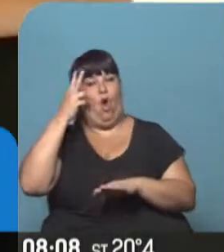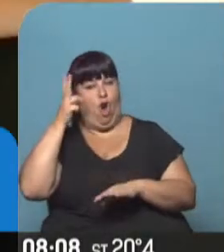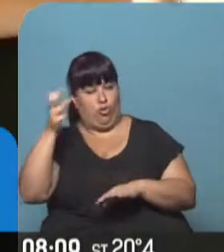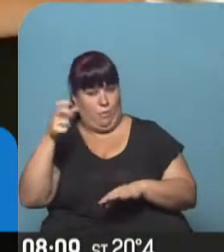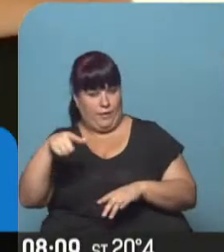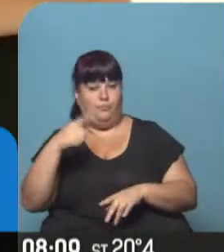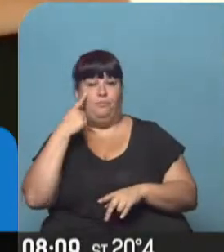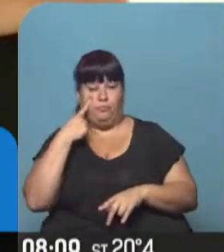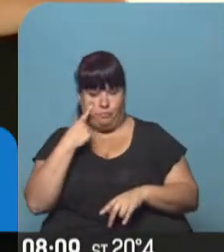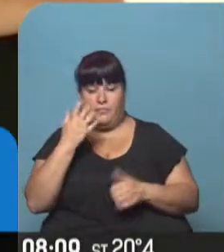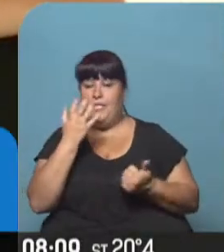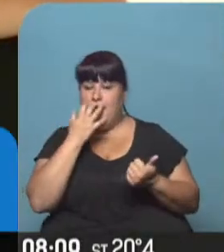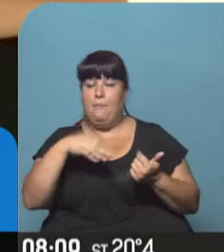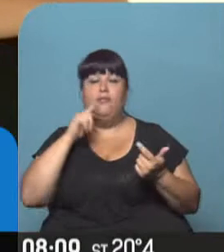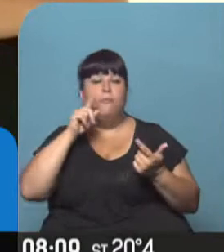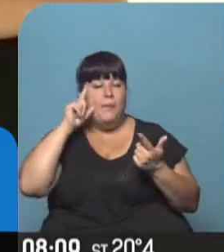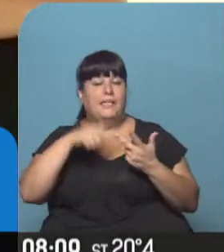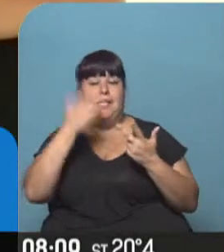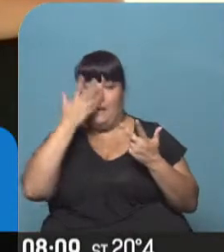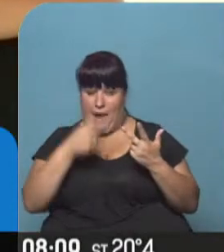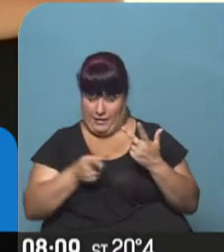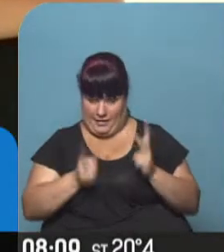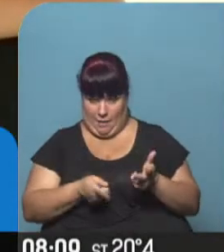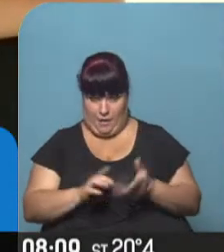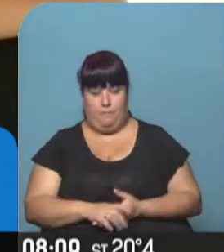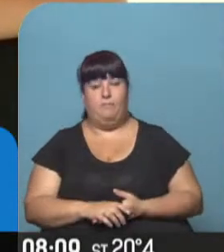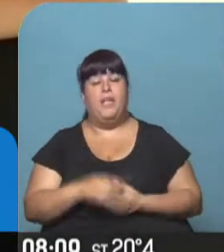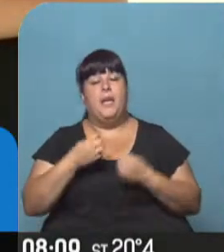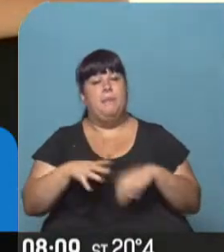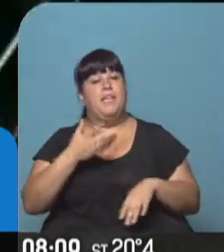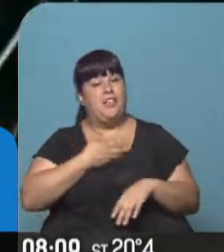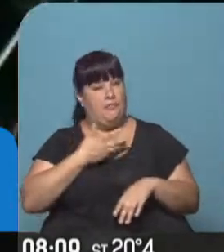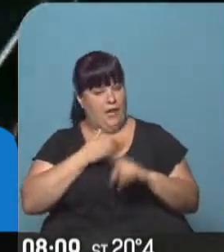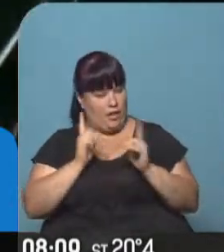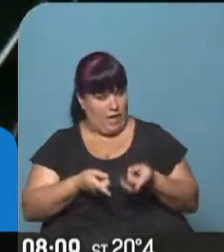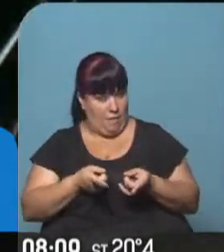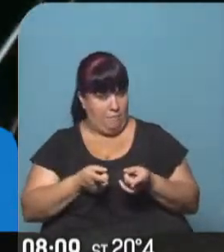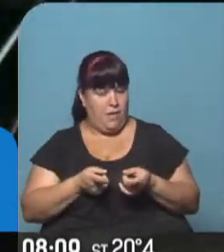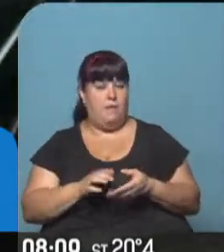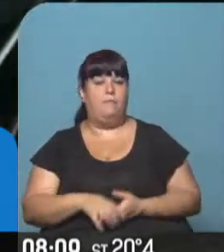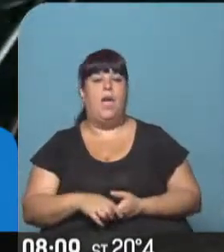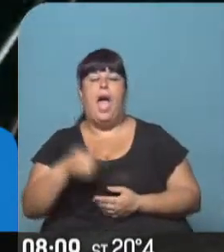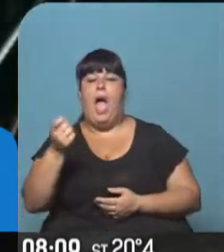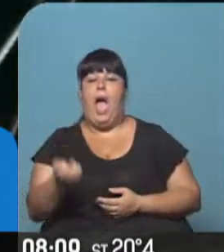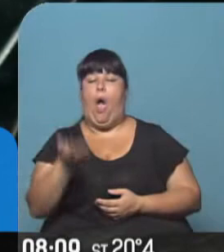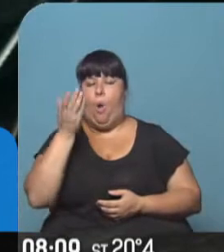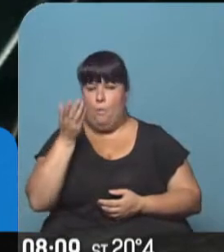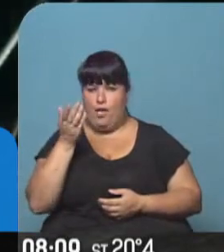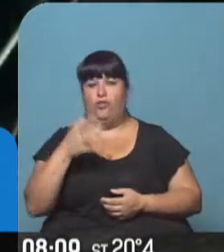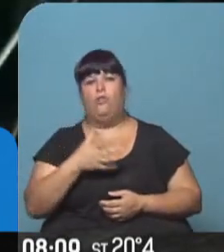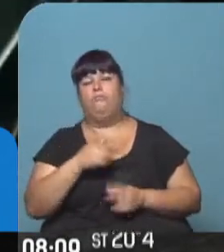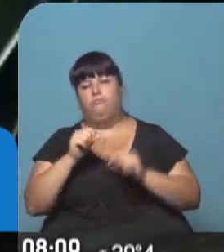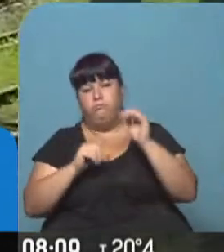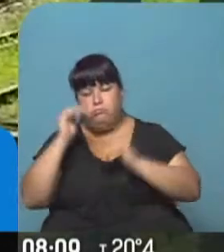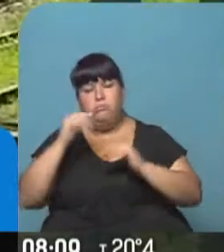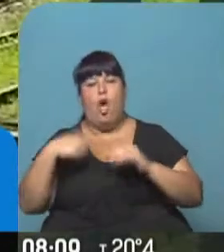en las líneas. Atención, Sarmiento Mitre y también San Martín. A partir de febrero también tendrán un aumento, un nuevo ajuste,